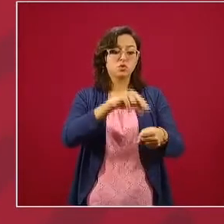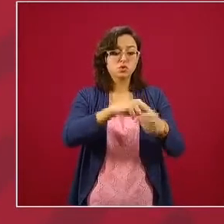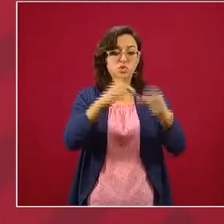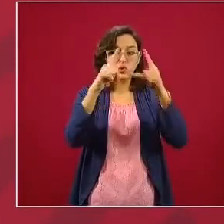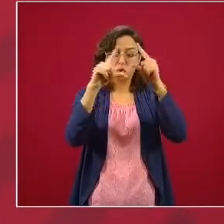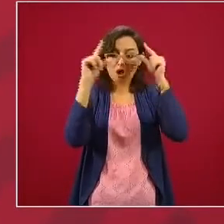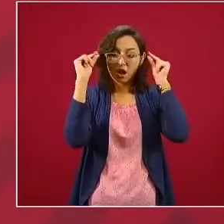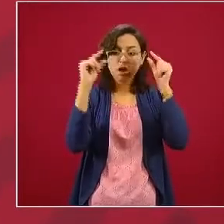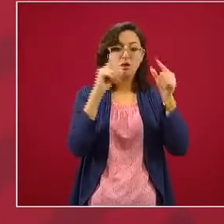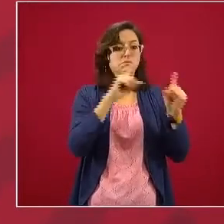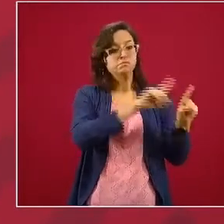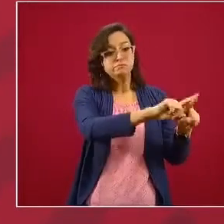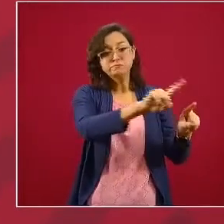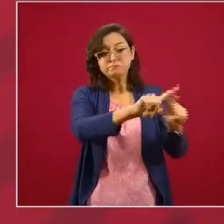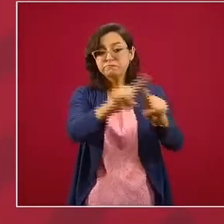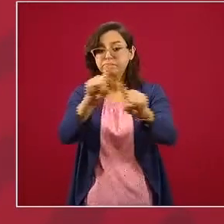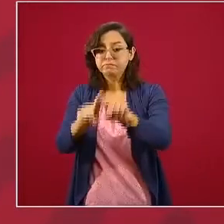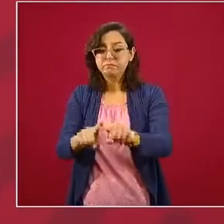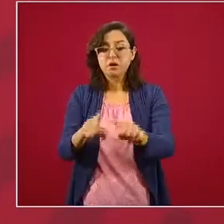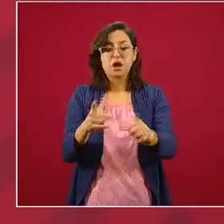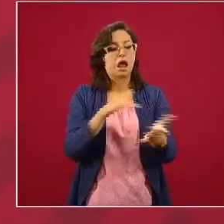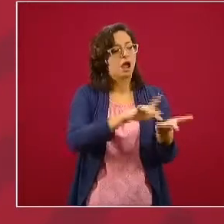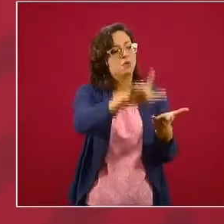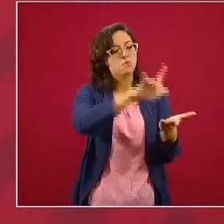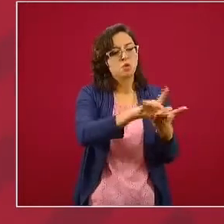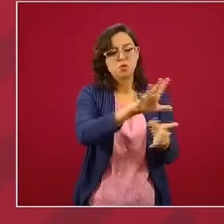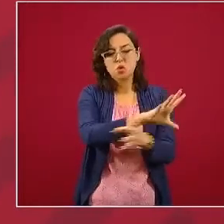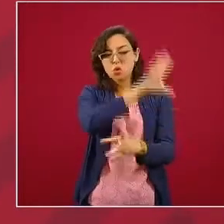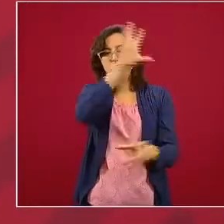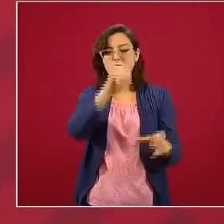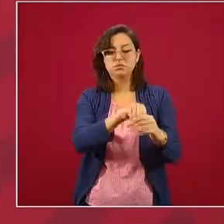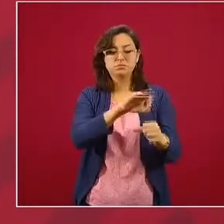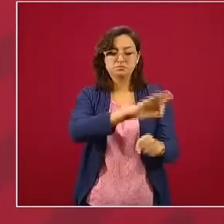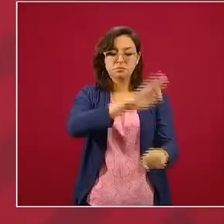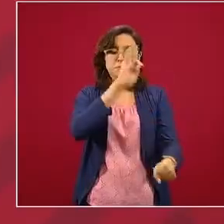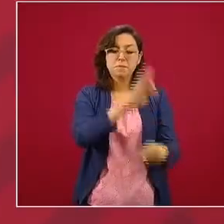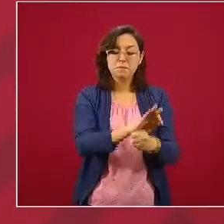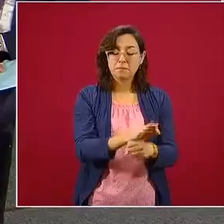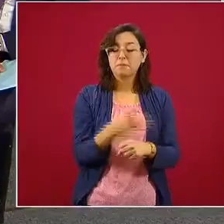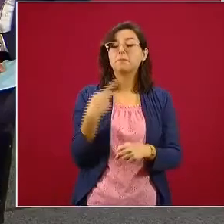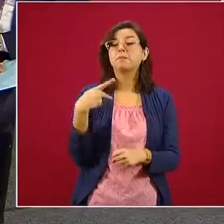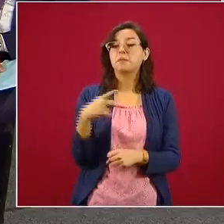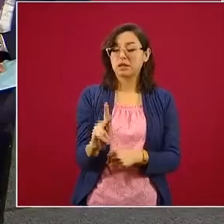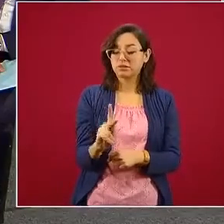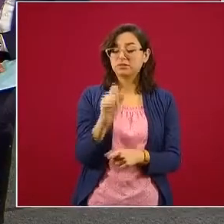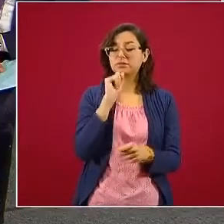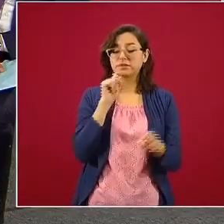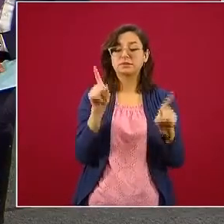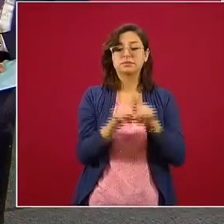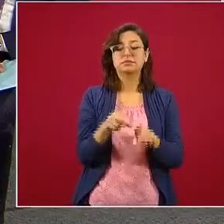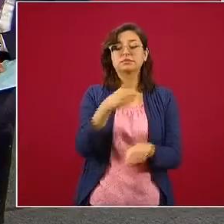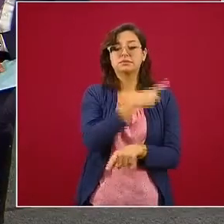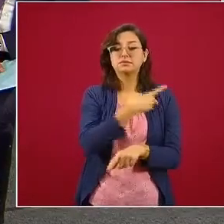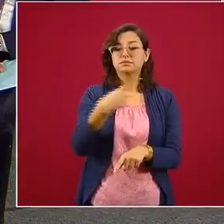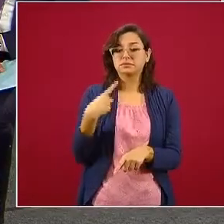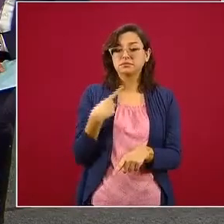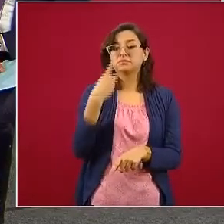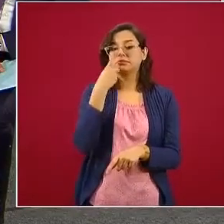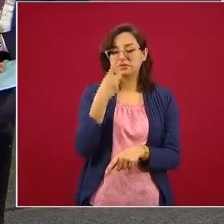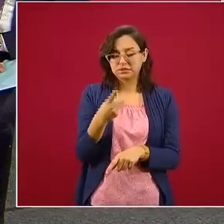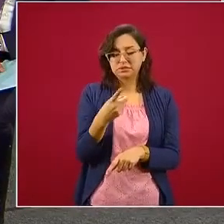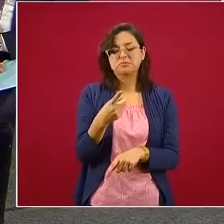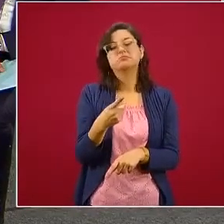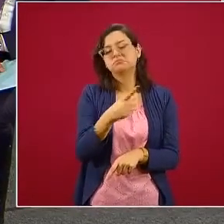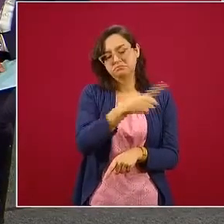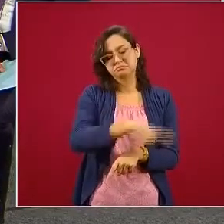apoyo posible. Sin embargo, no podemos soslayar el hecho de que se encuentran en un mayor riesgo de